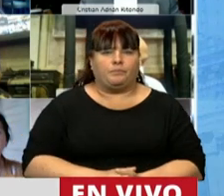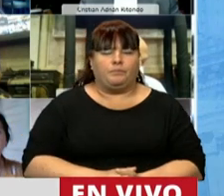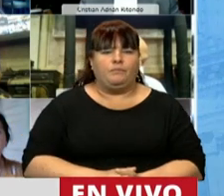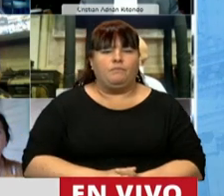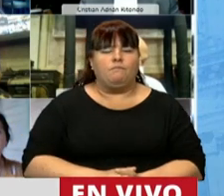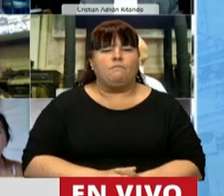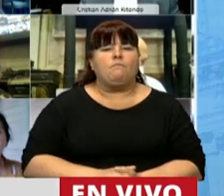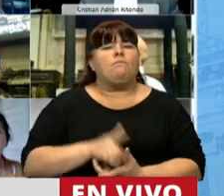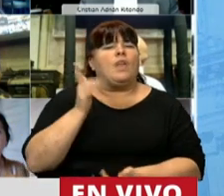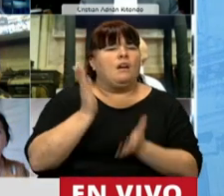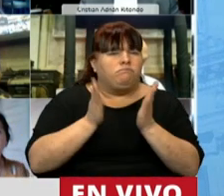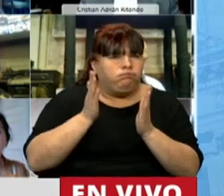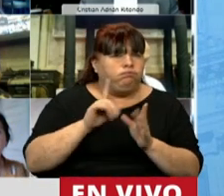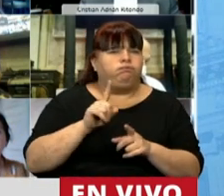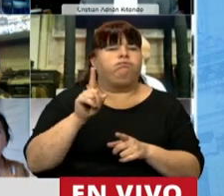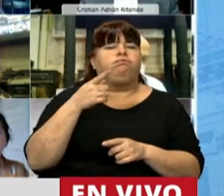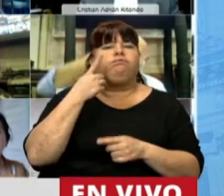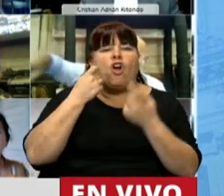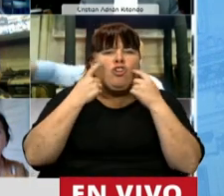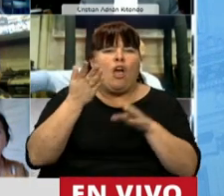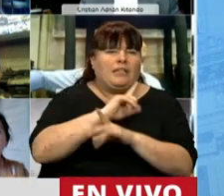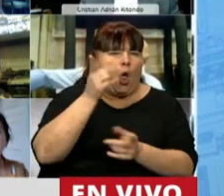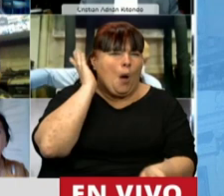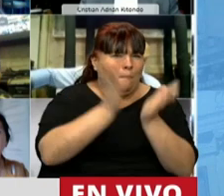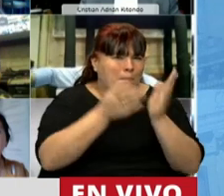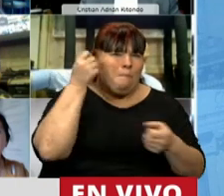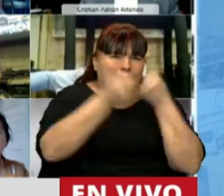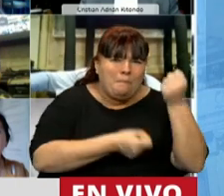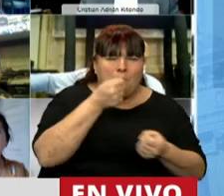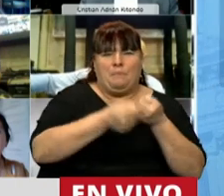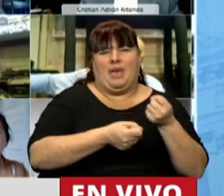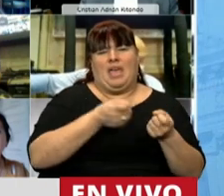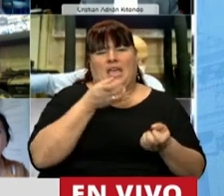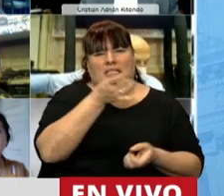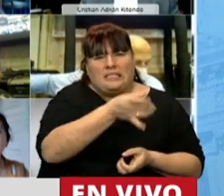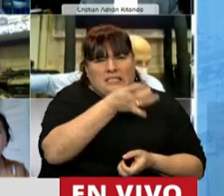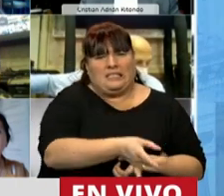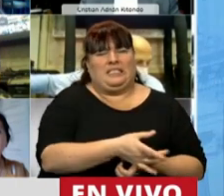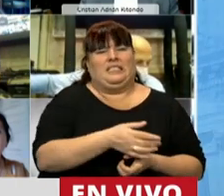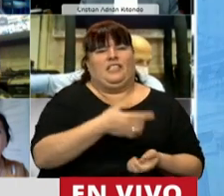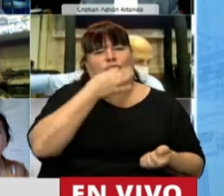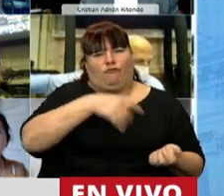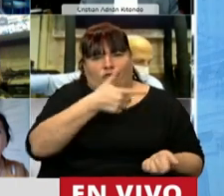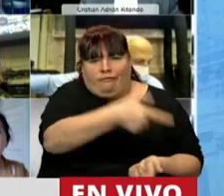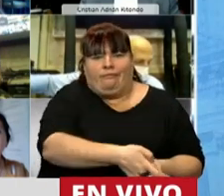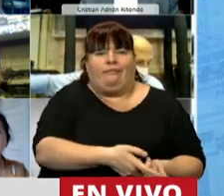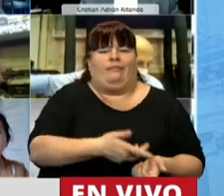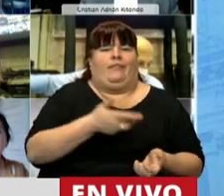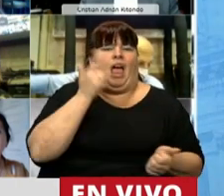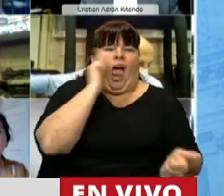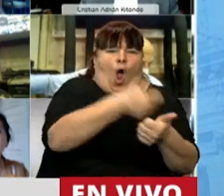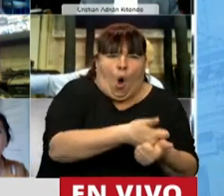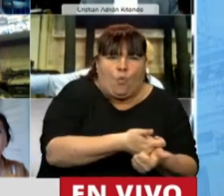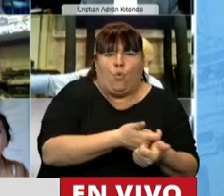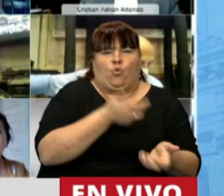Las prácticas fueron ciberpatrullaje, maltrato físico, golpes, tormentos, gatillo fácil, abusos